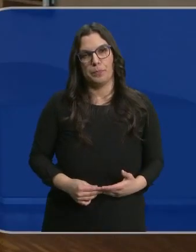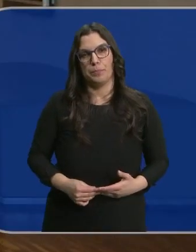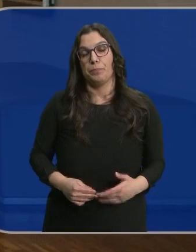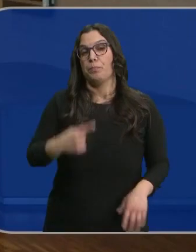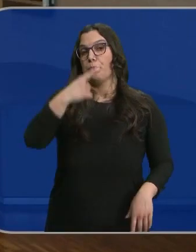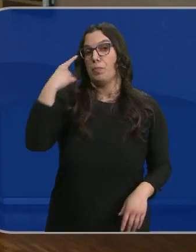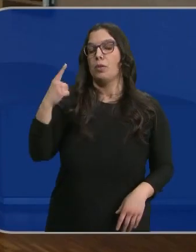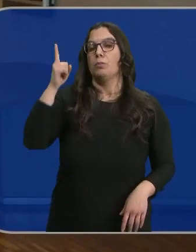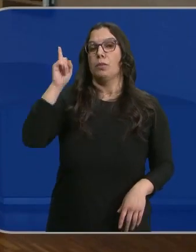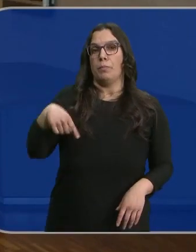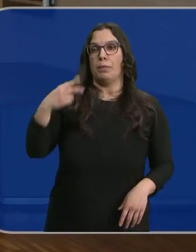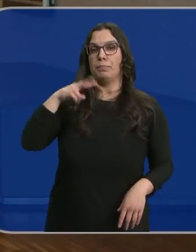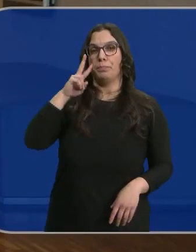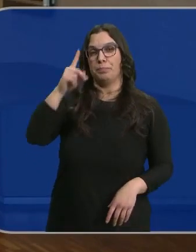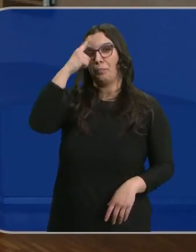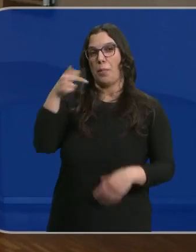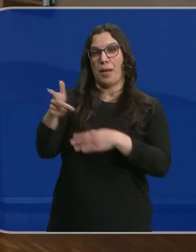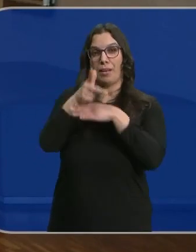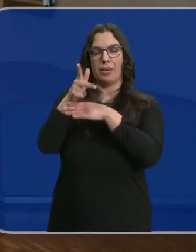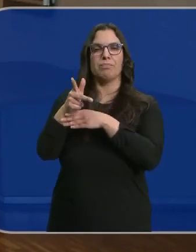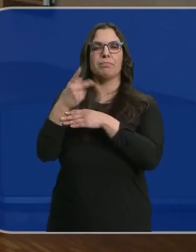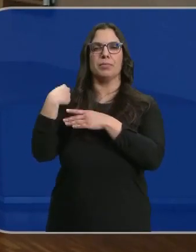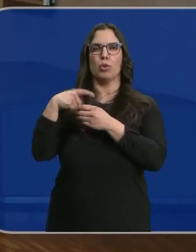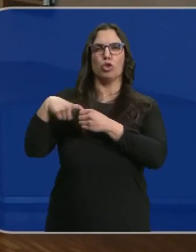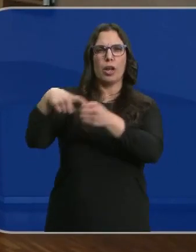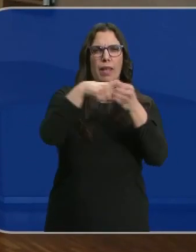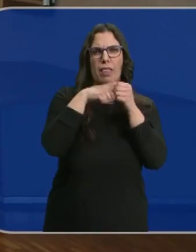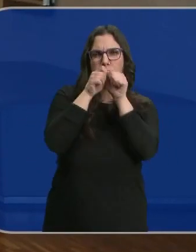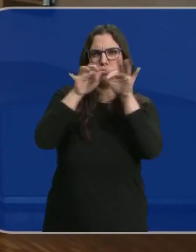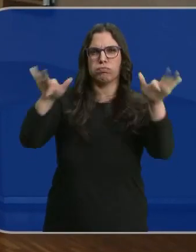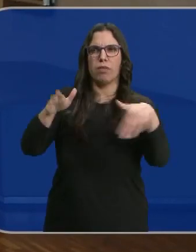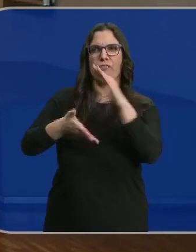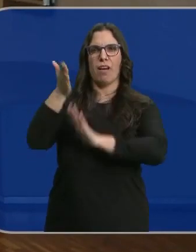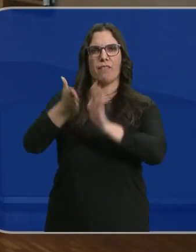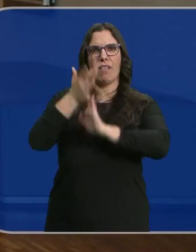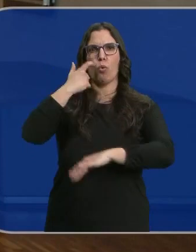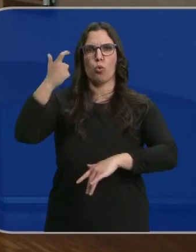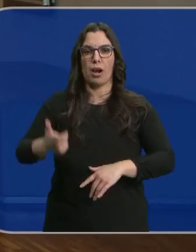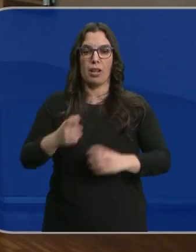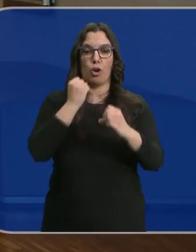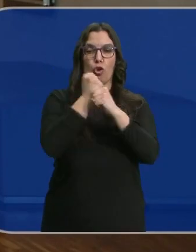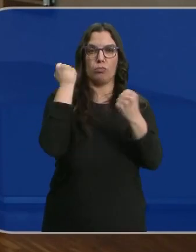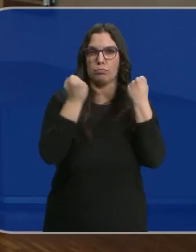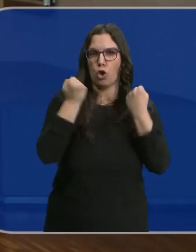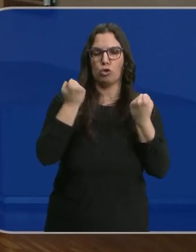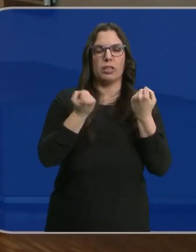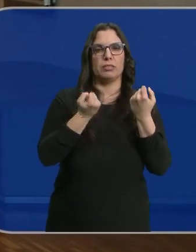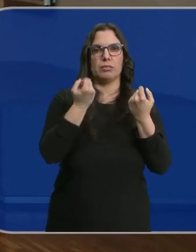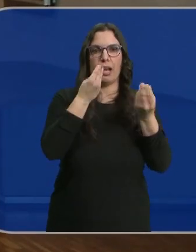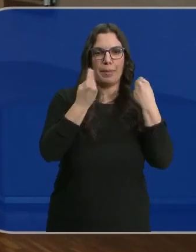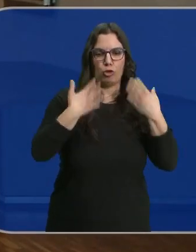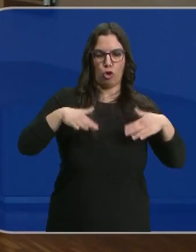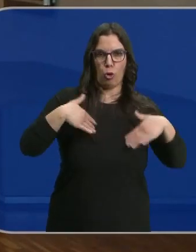Hace un año también de estas imágenes oleadas de solidaridad de todo el mundo rumbo a Ucrania, con vehículos cargados de alimentos y ropa de abrigo.